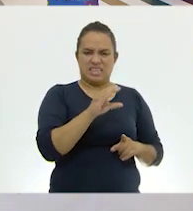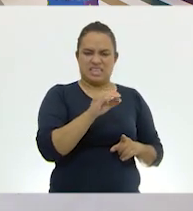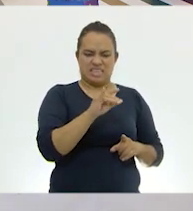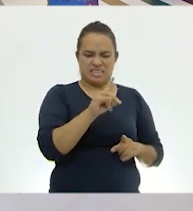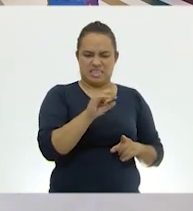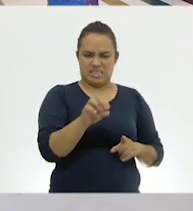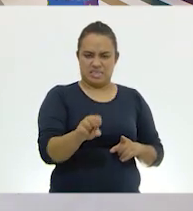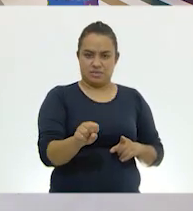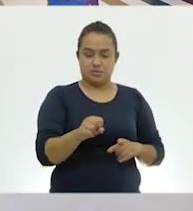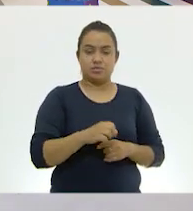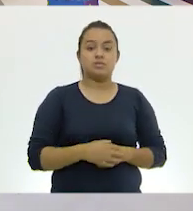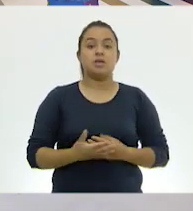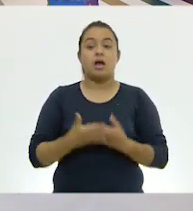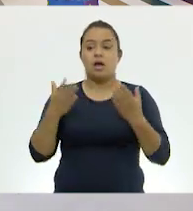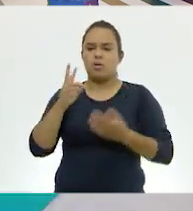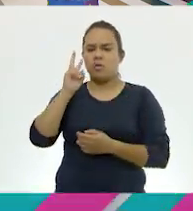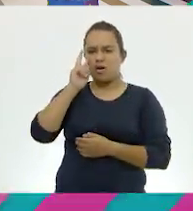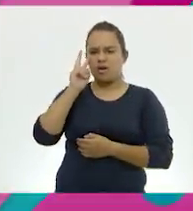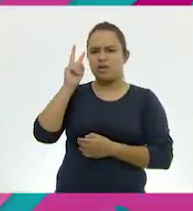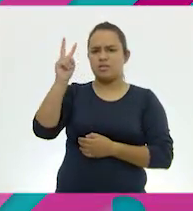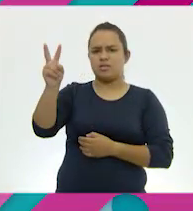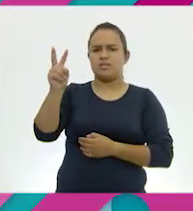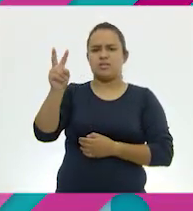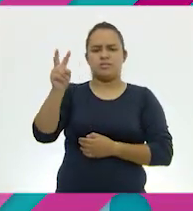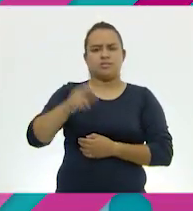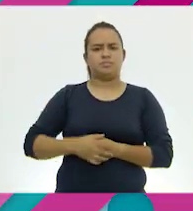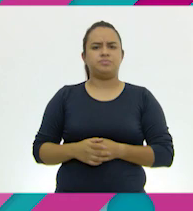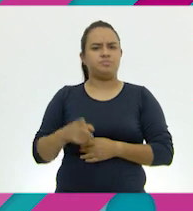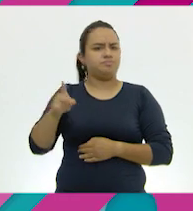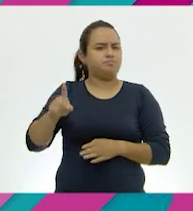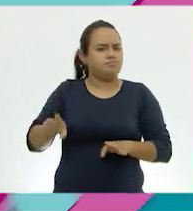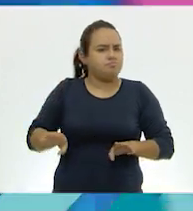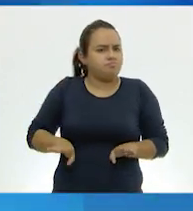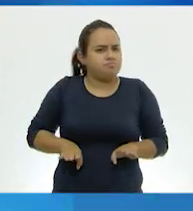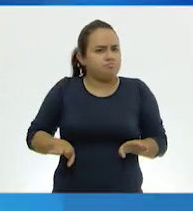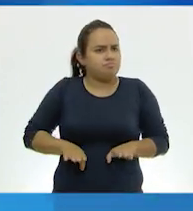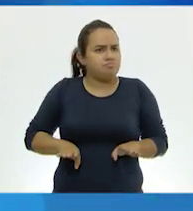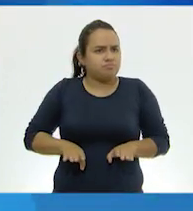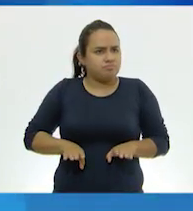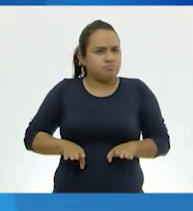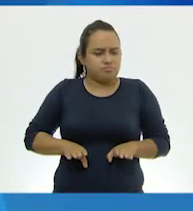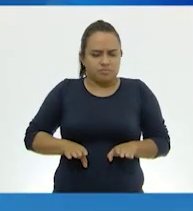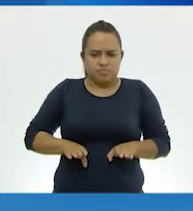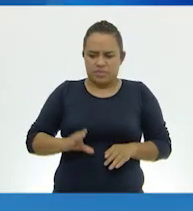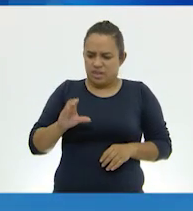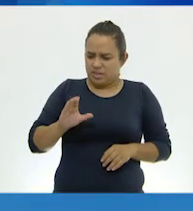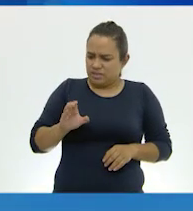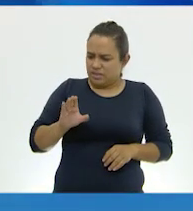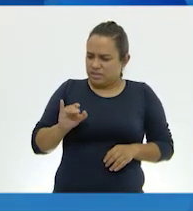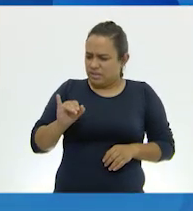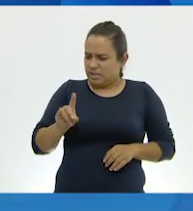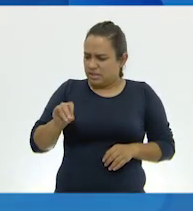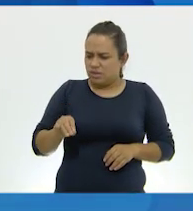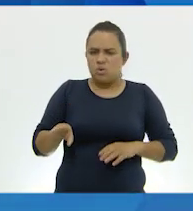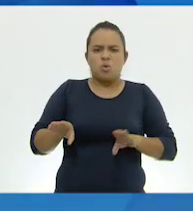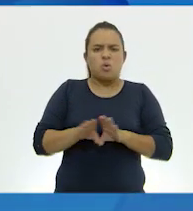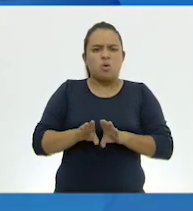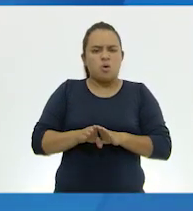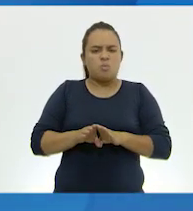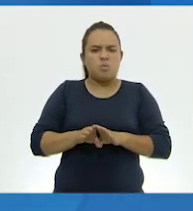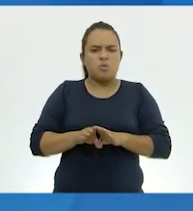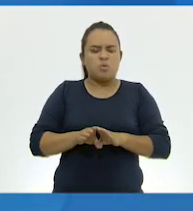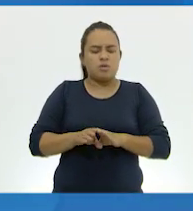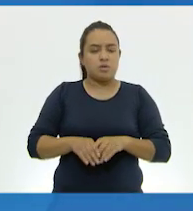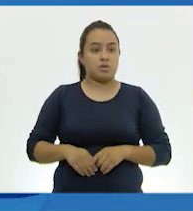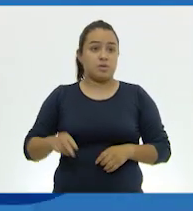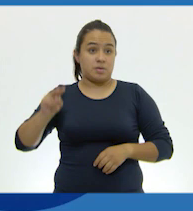Cecílidos. Vamos a ver cuáles son, entonces, esas características que hacen a un cecílido. Para empezar, podemos